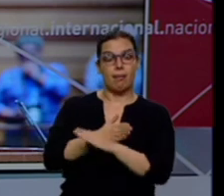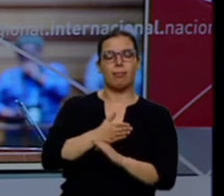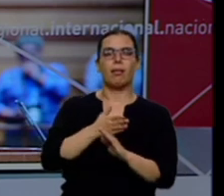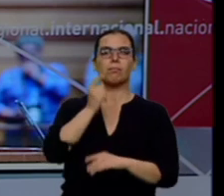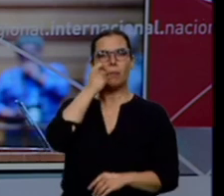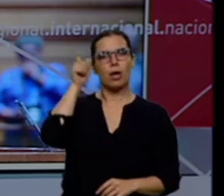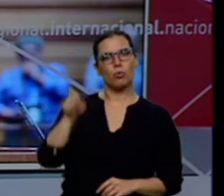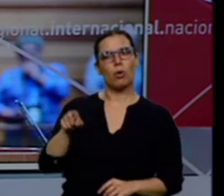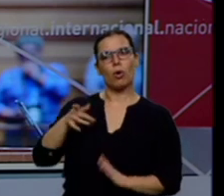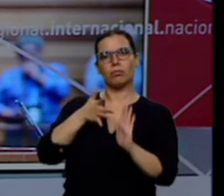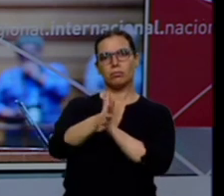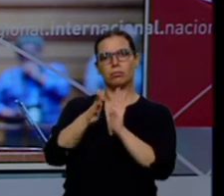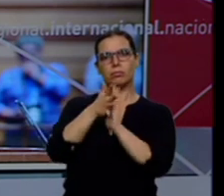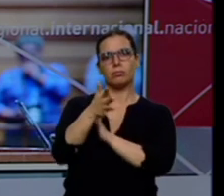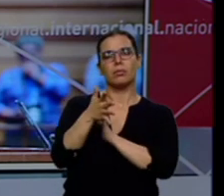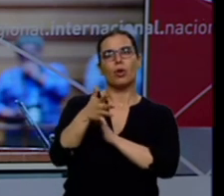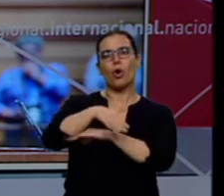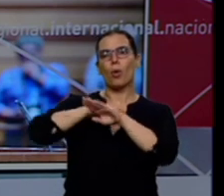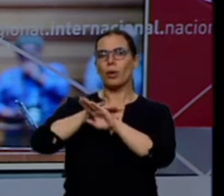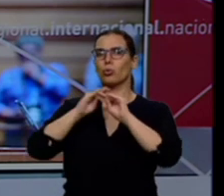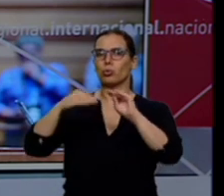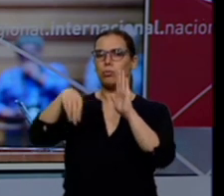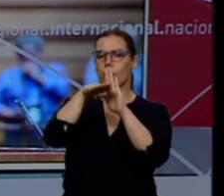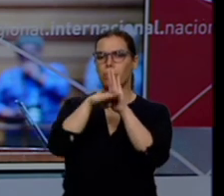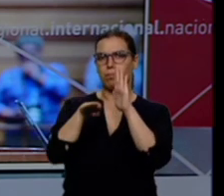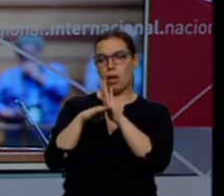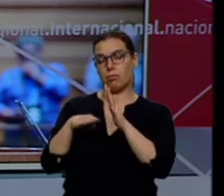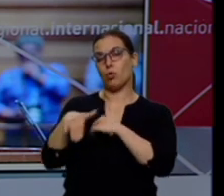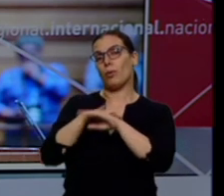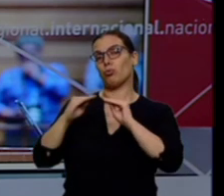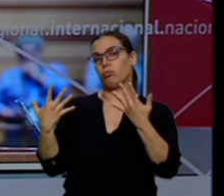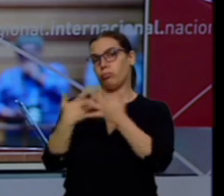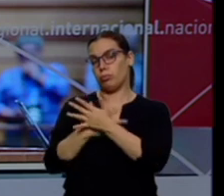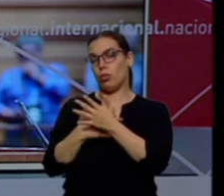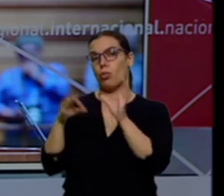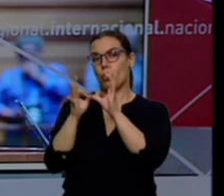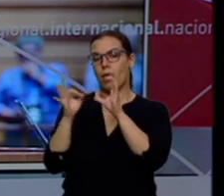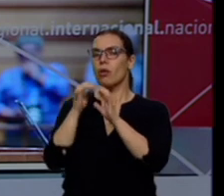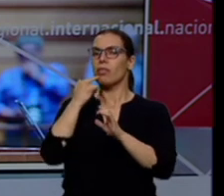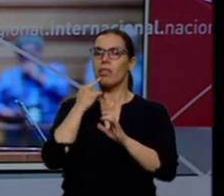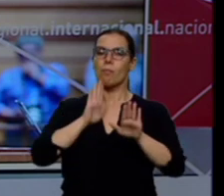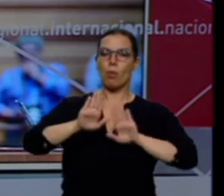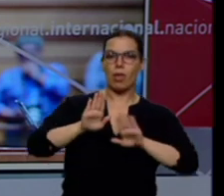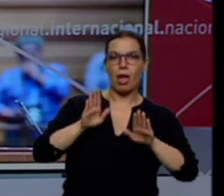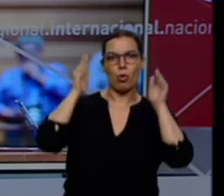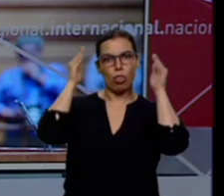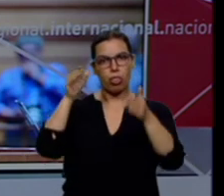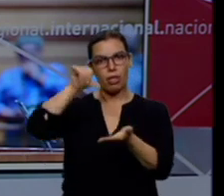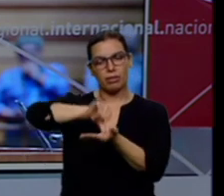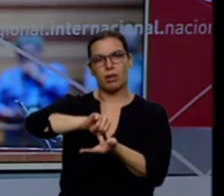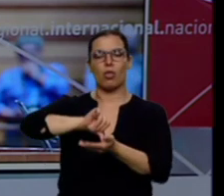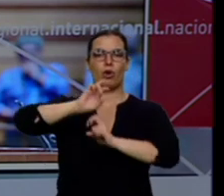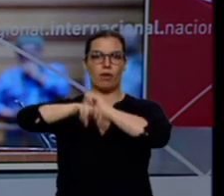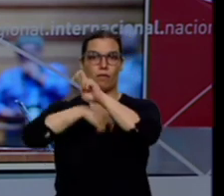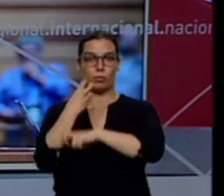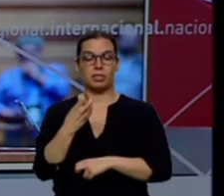gobierno con Ciudadanos durante los próximos cuatro años. Un gobierno, ha dicho, moderado, centrado y reformista. En su discurso ha